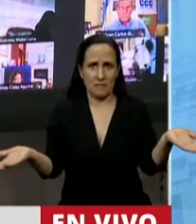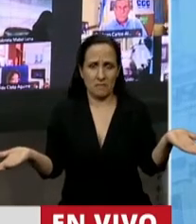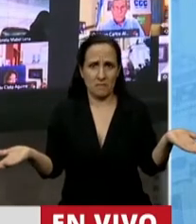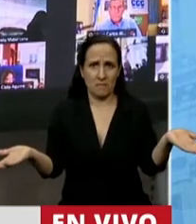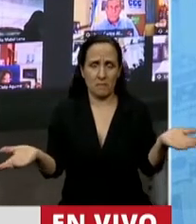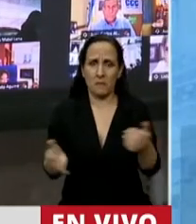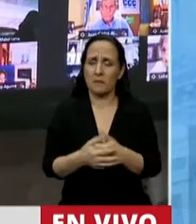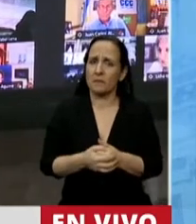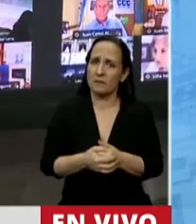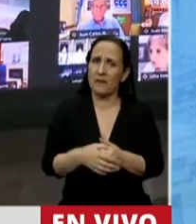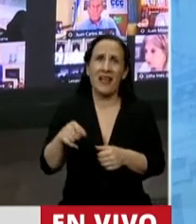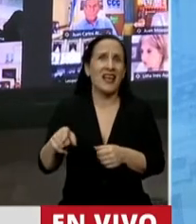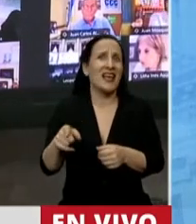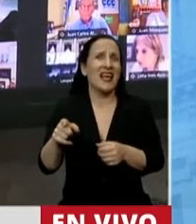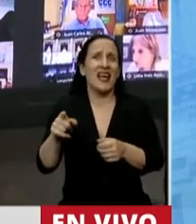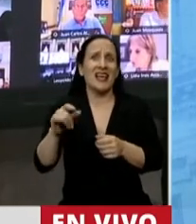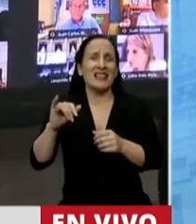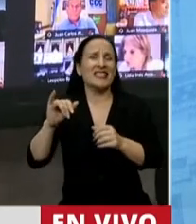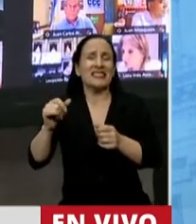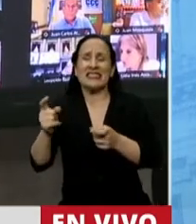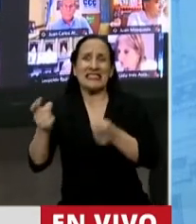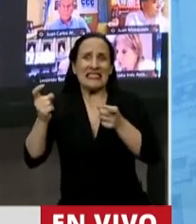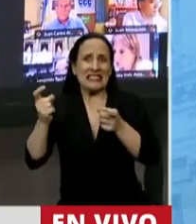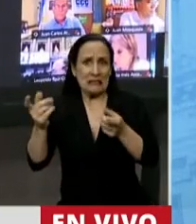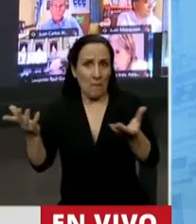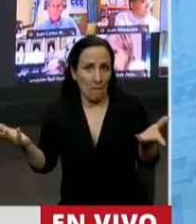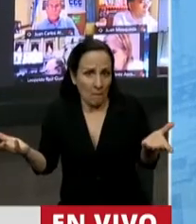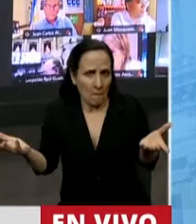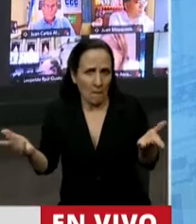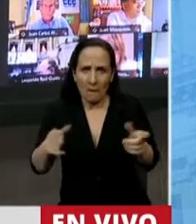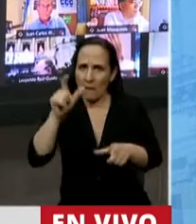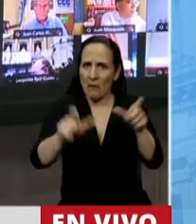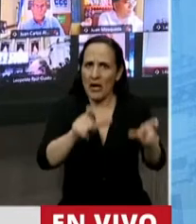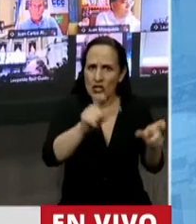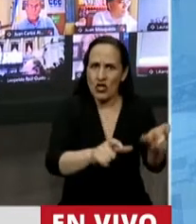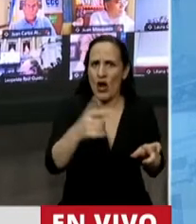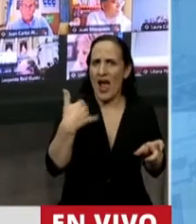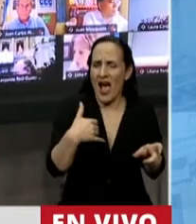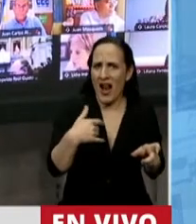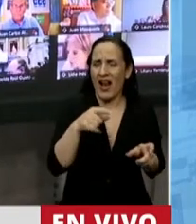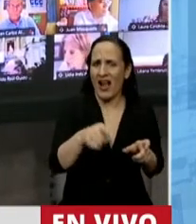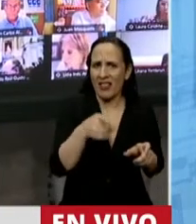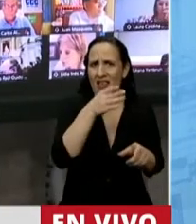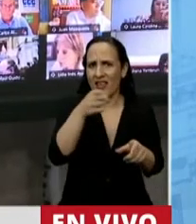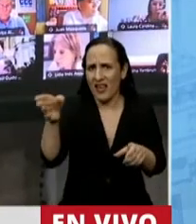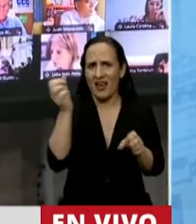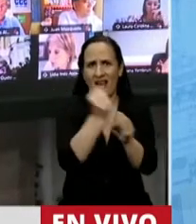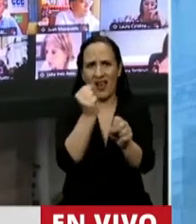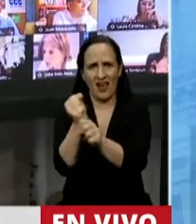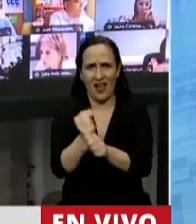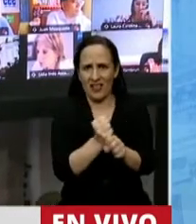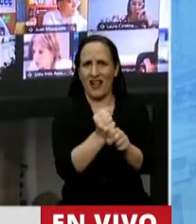Evidentemente no es fuerza mayor cada uno de los argentinos que está trabajando hoy en cada uno de sus